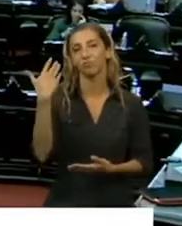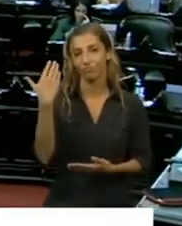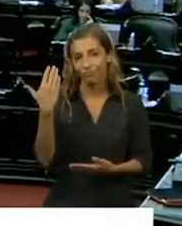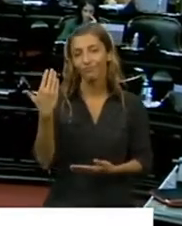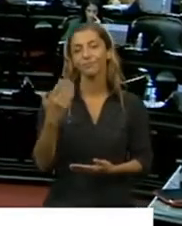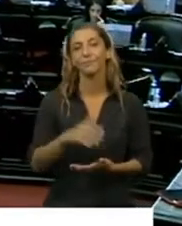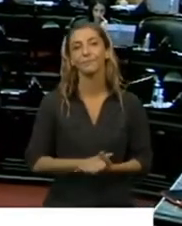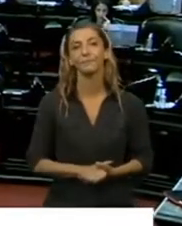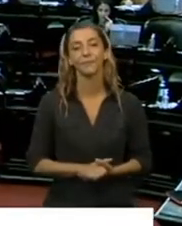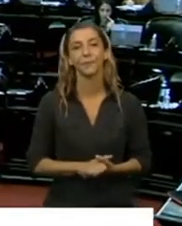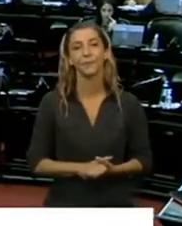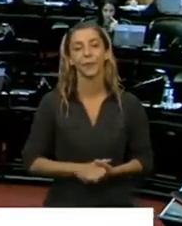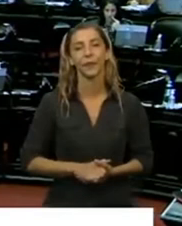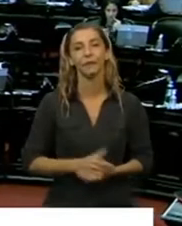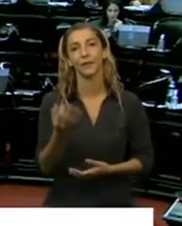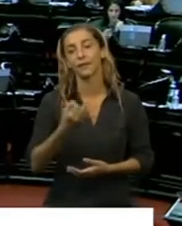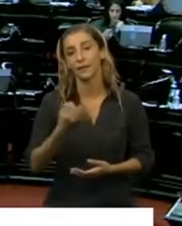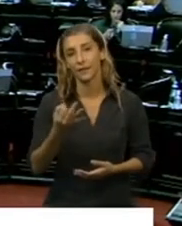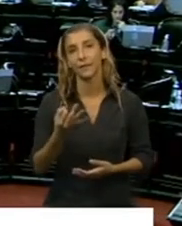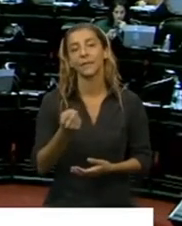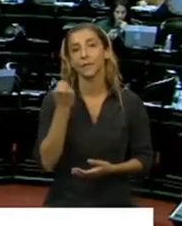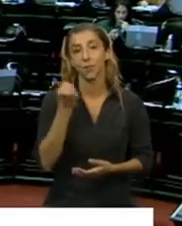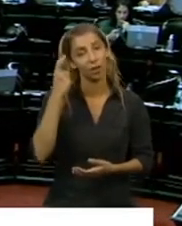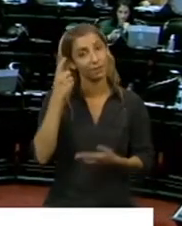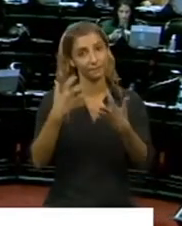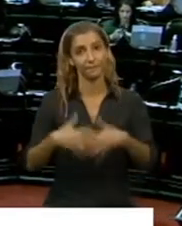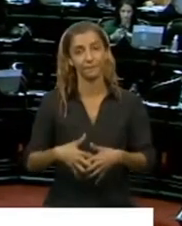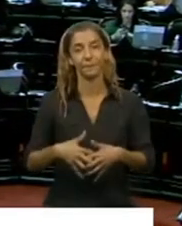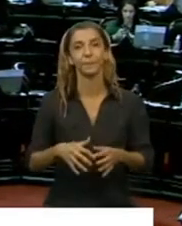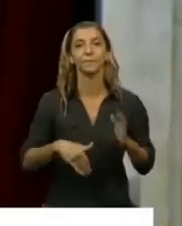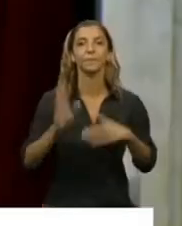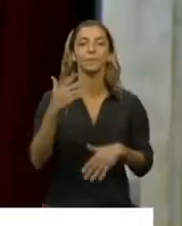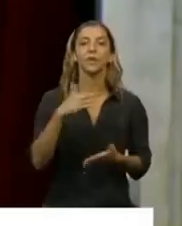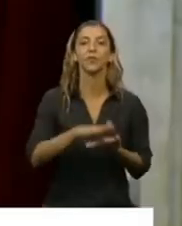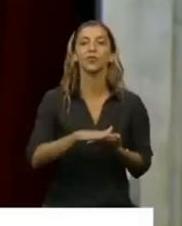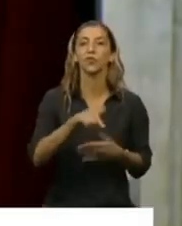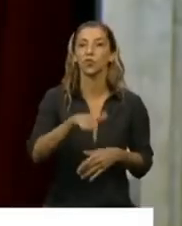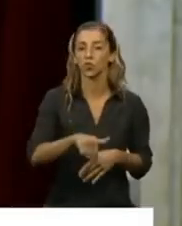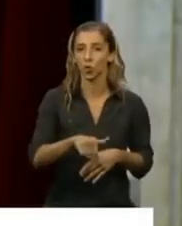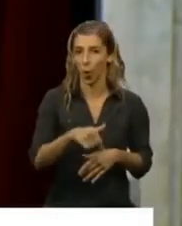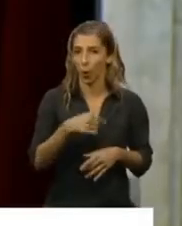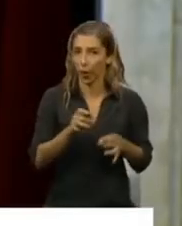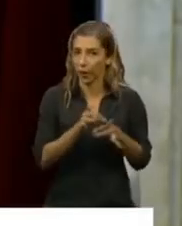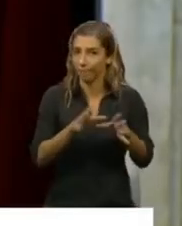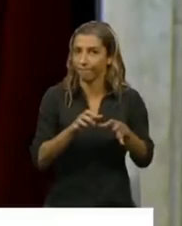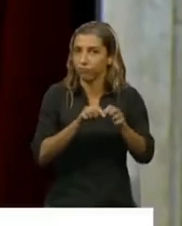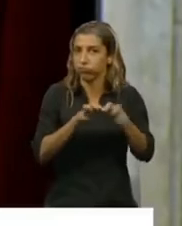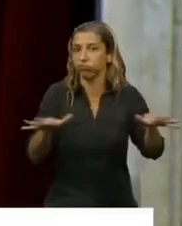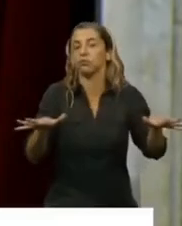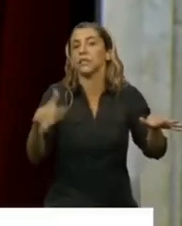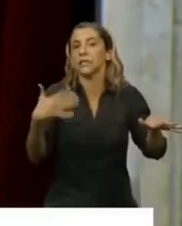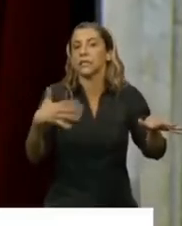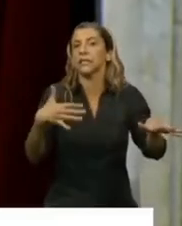que hace muy bueno hacer una reflexión. Particularmente con el tema de la pandemia, sabemos todos que ha traído